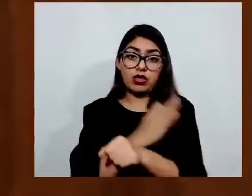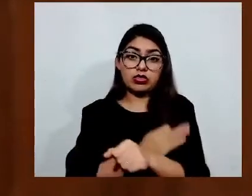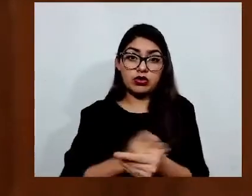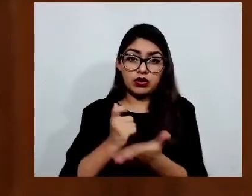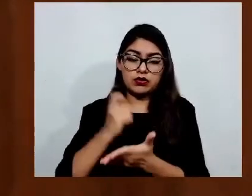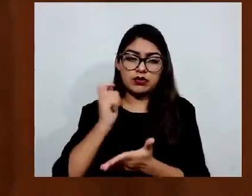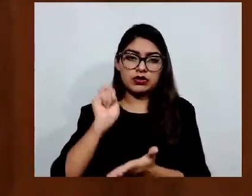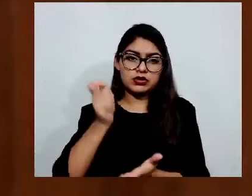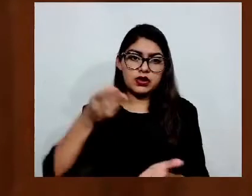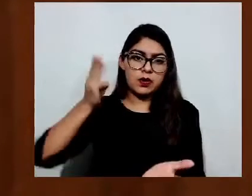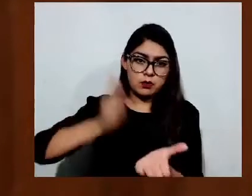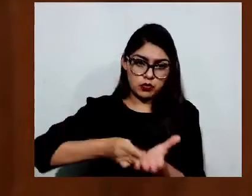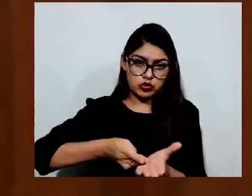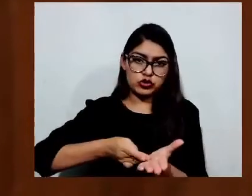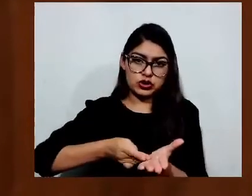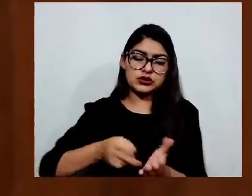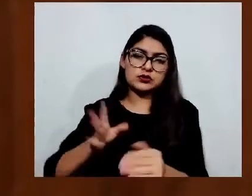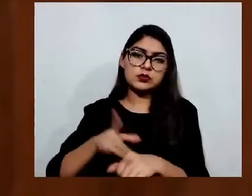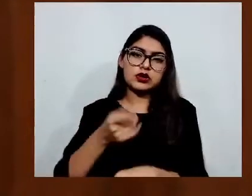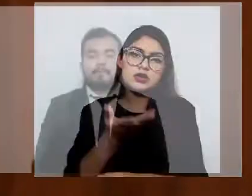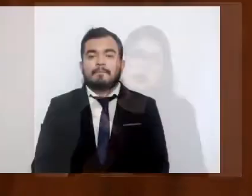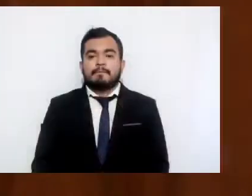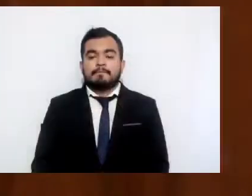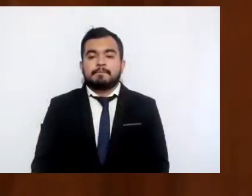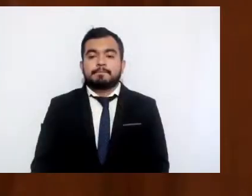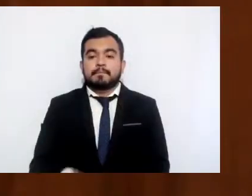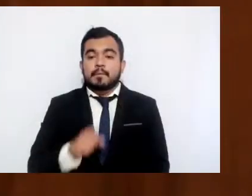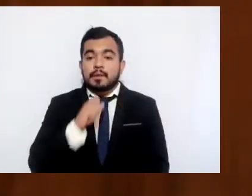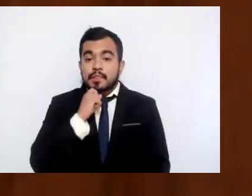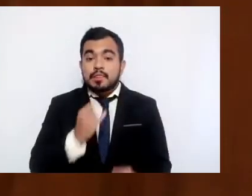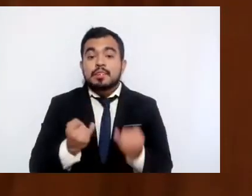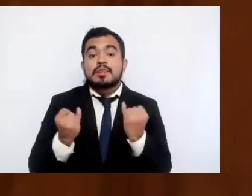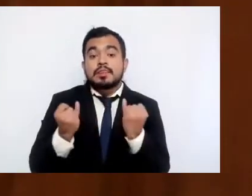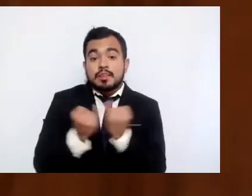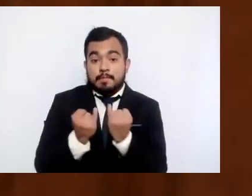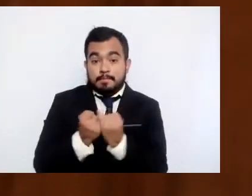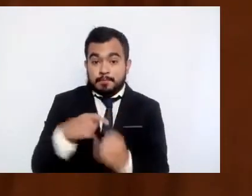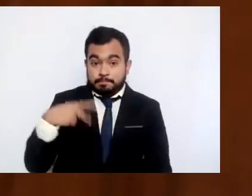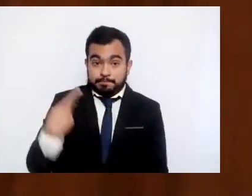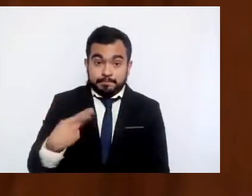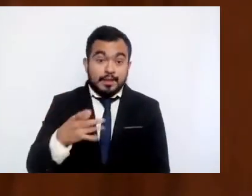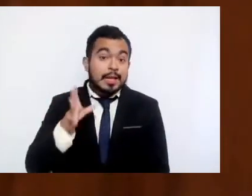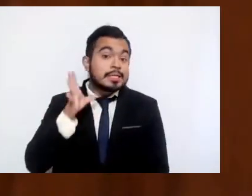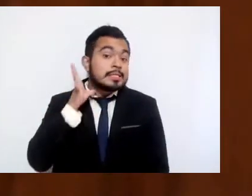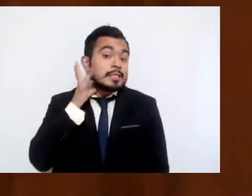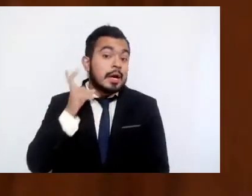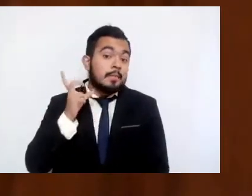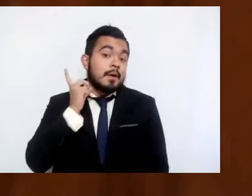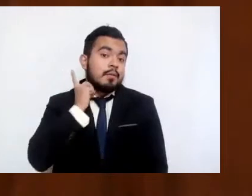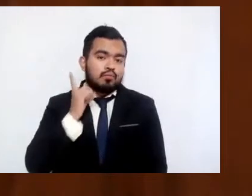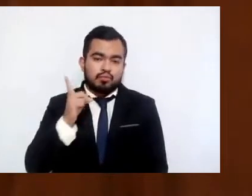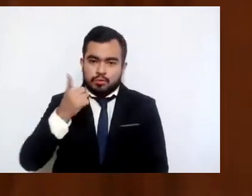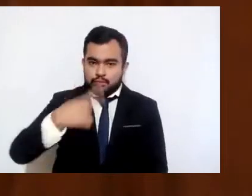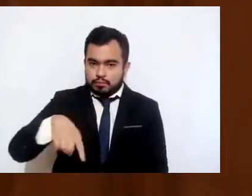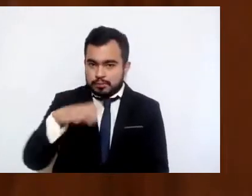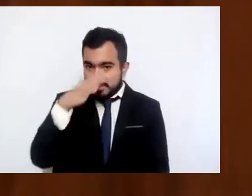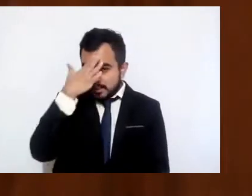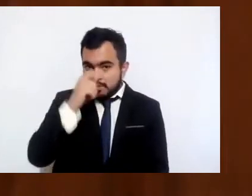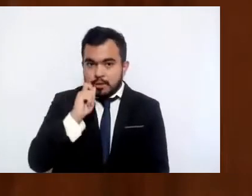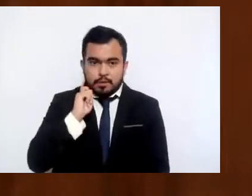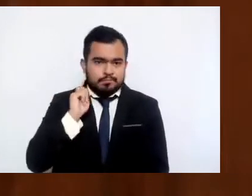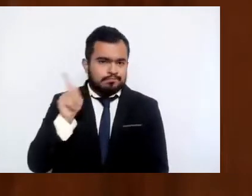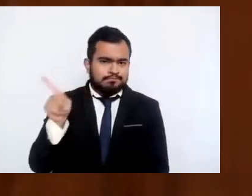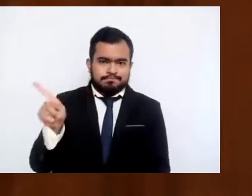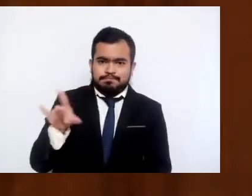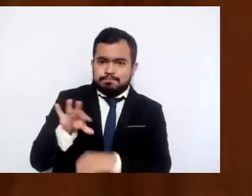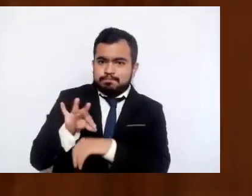oportuno. También es sabido por esta legislatura, por ser un hecho evidente y notorio, en virtud de las